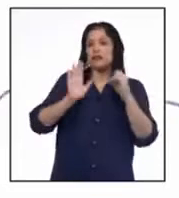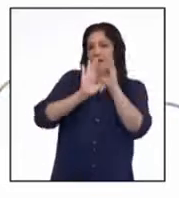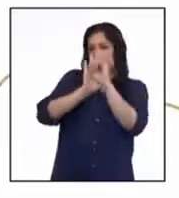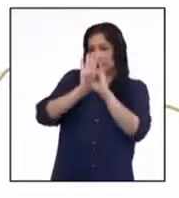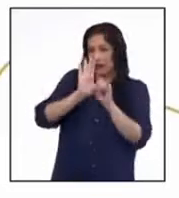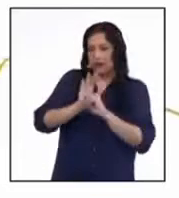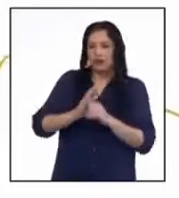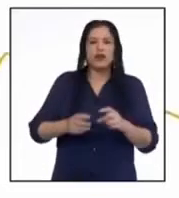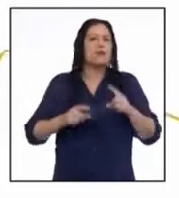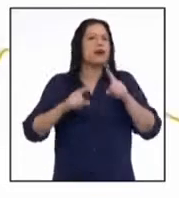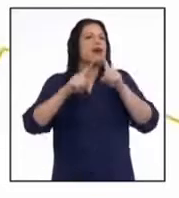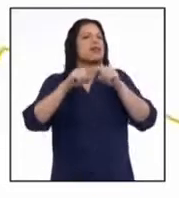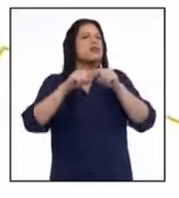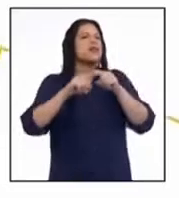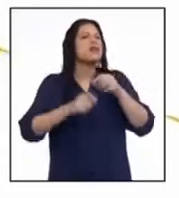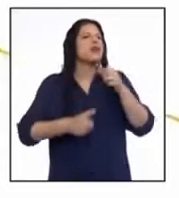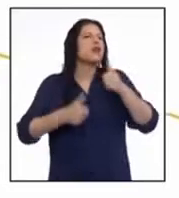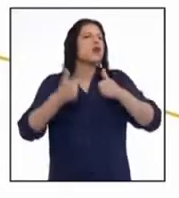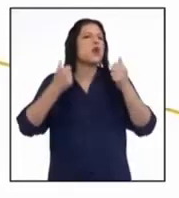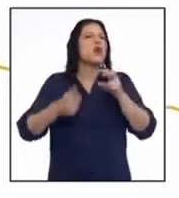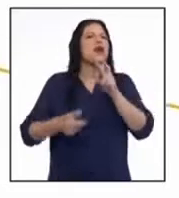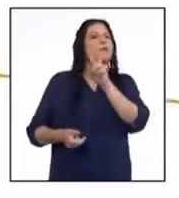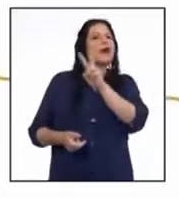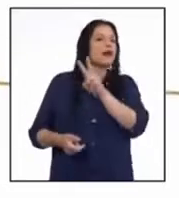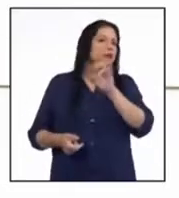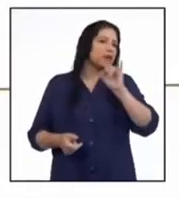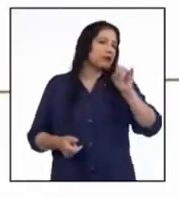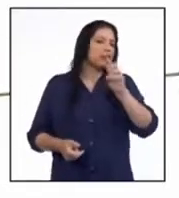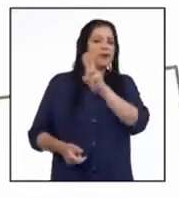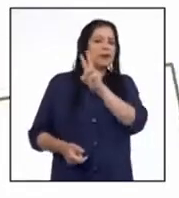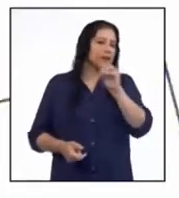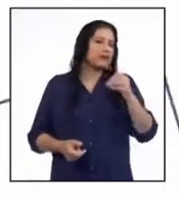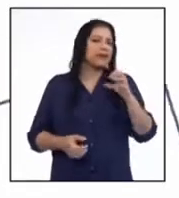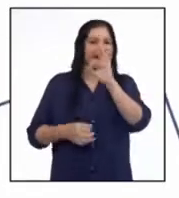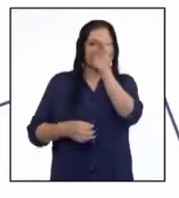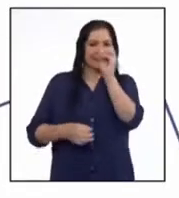utilizar dependerá del tipo de variable estadística.